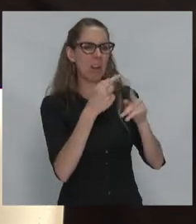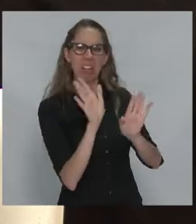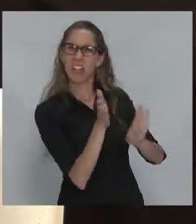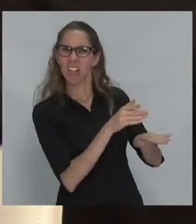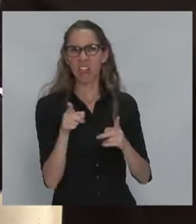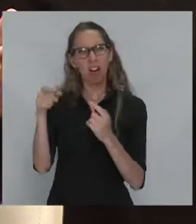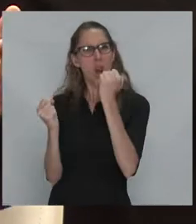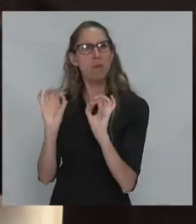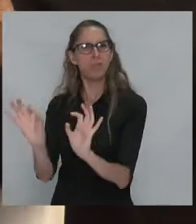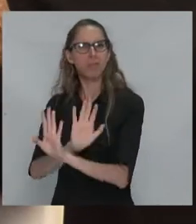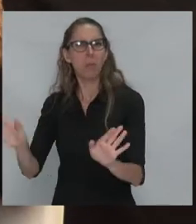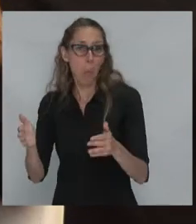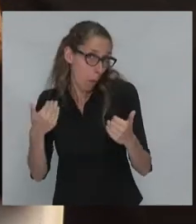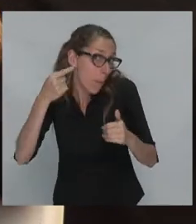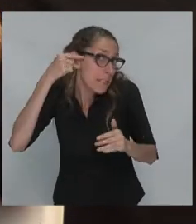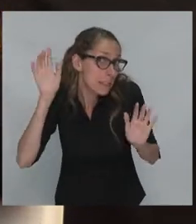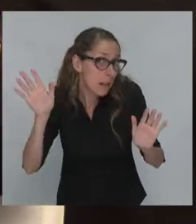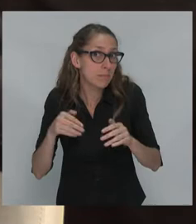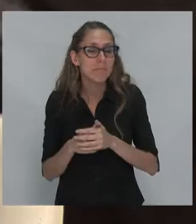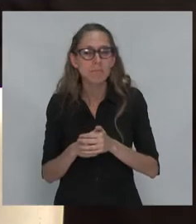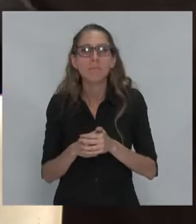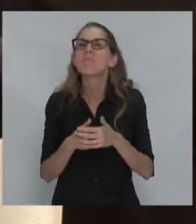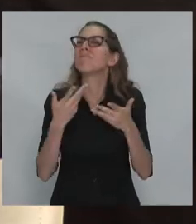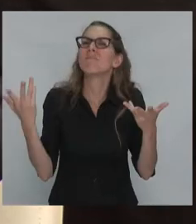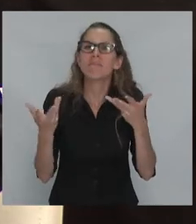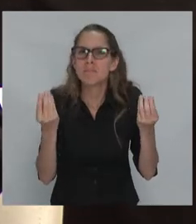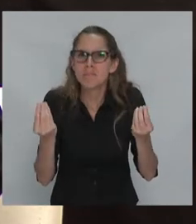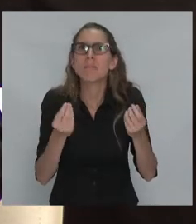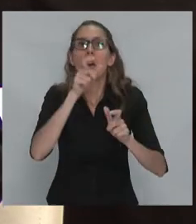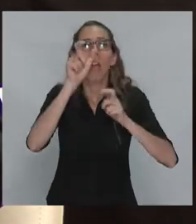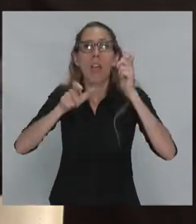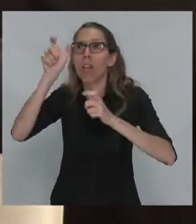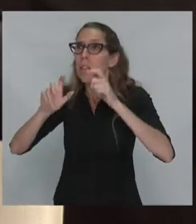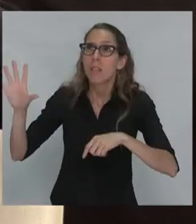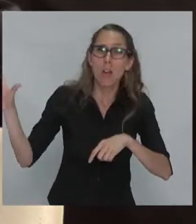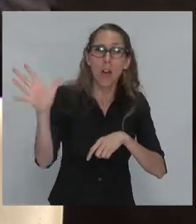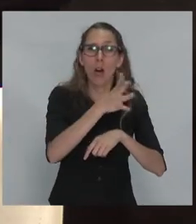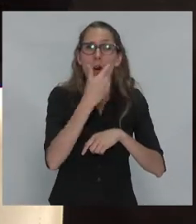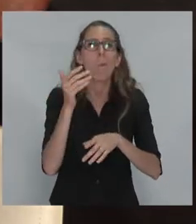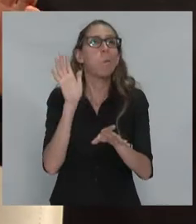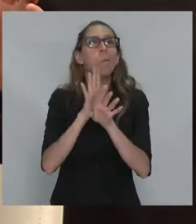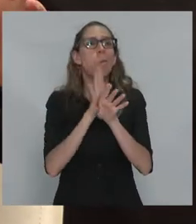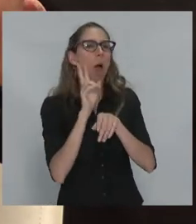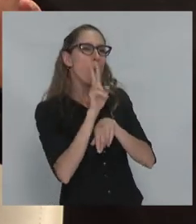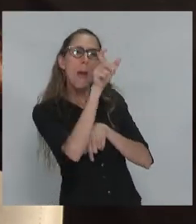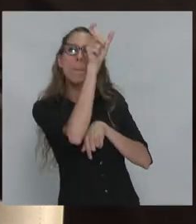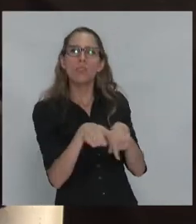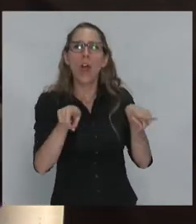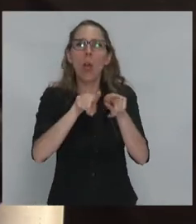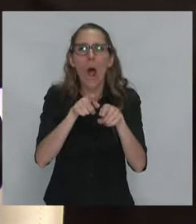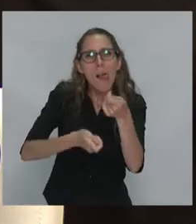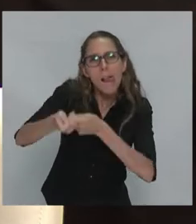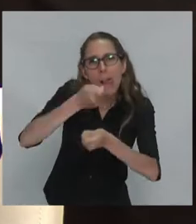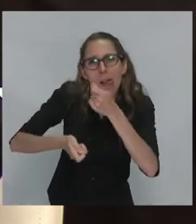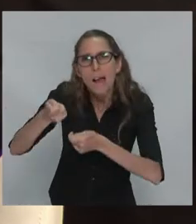¿Por qué no? Eso significa que todo el mundo sería como una mercancía. Pero